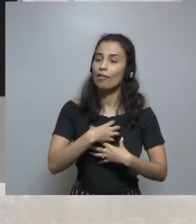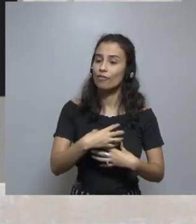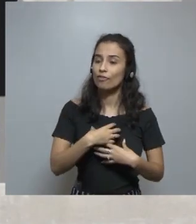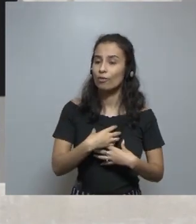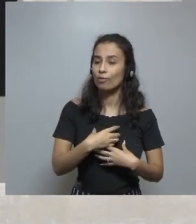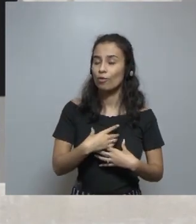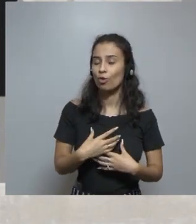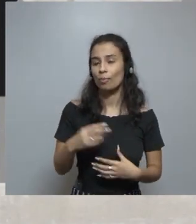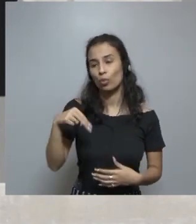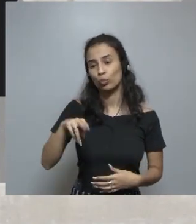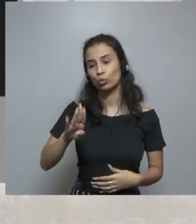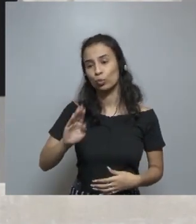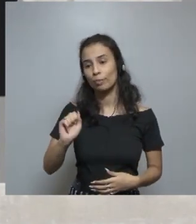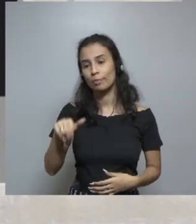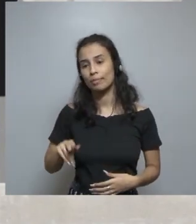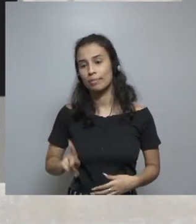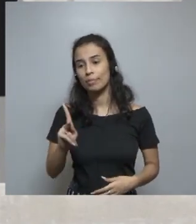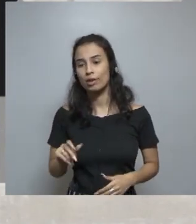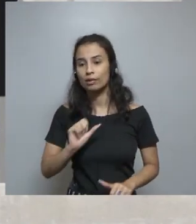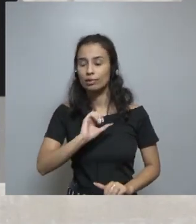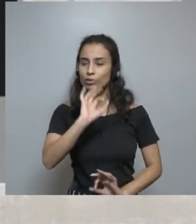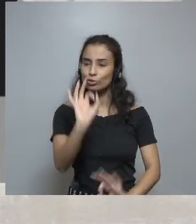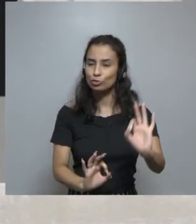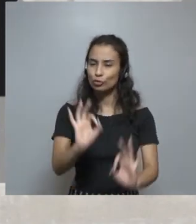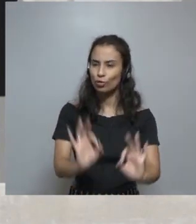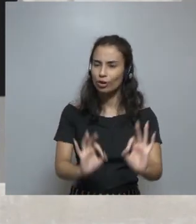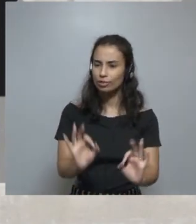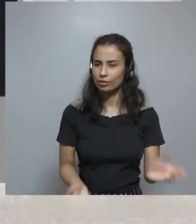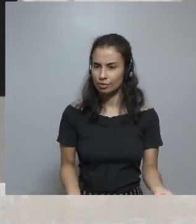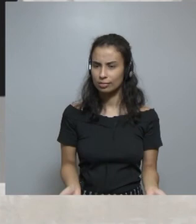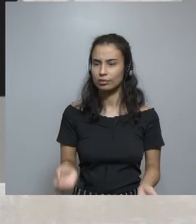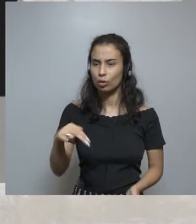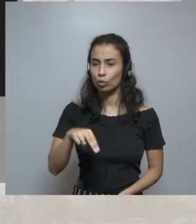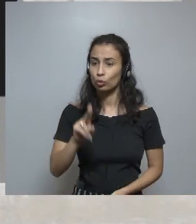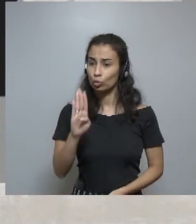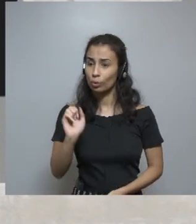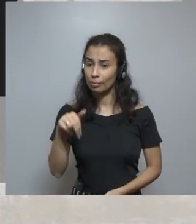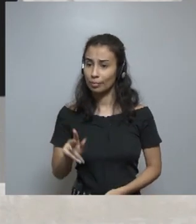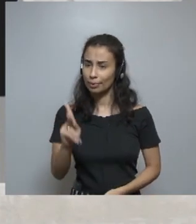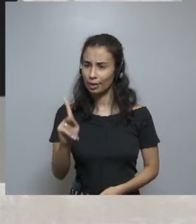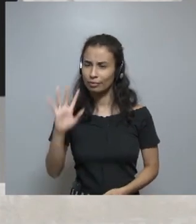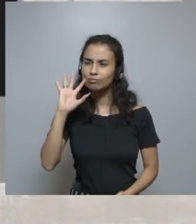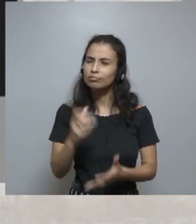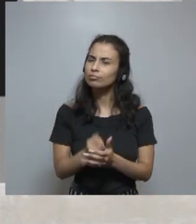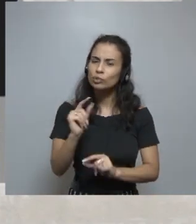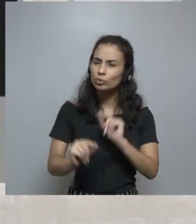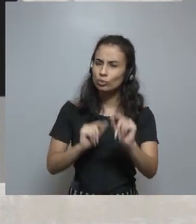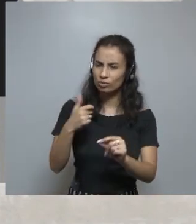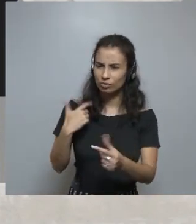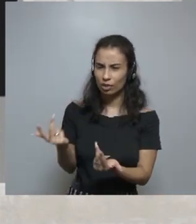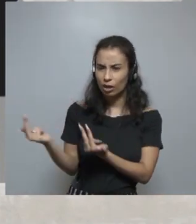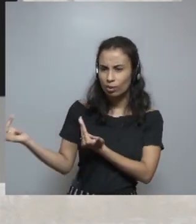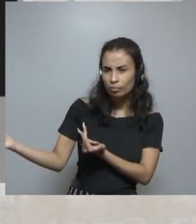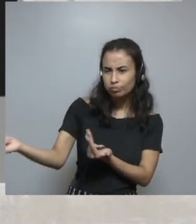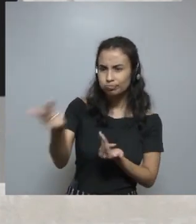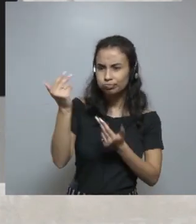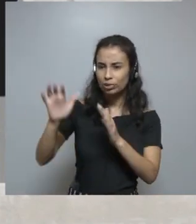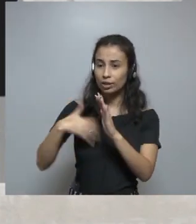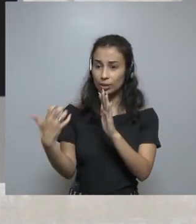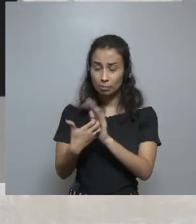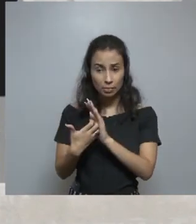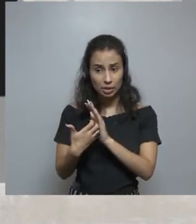forma como el Nubank se organiza. El Nubank no se organiza como otras